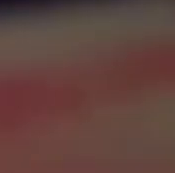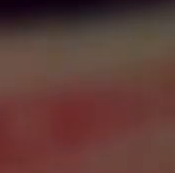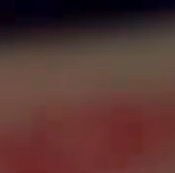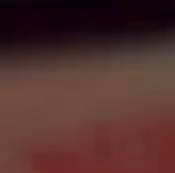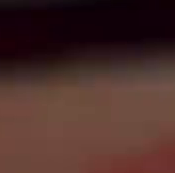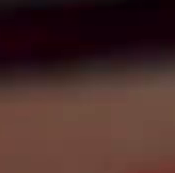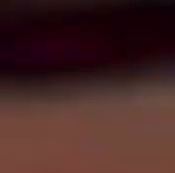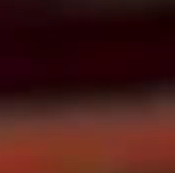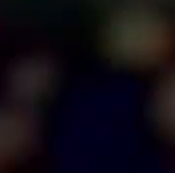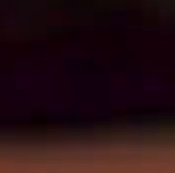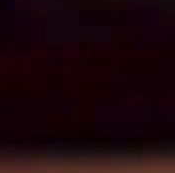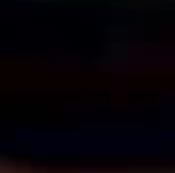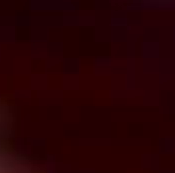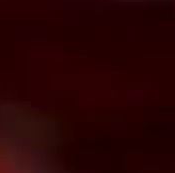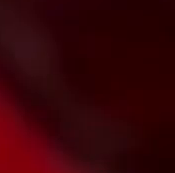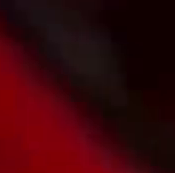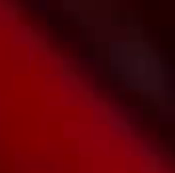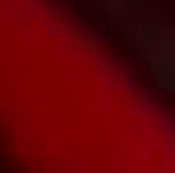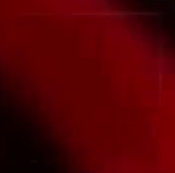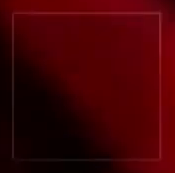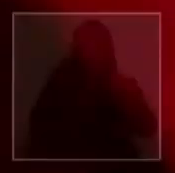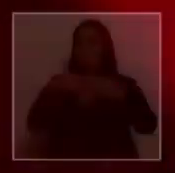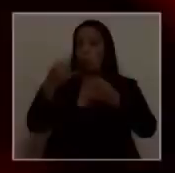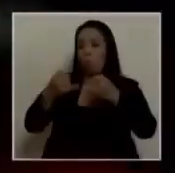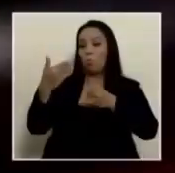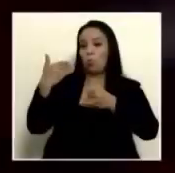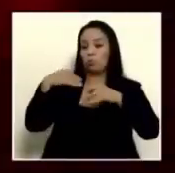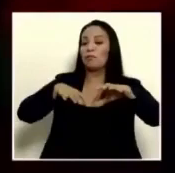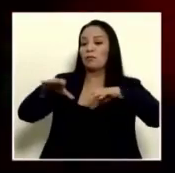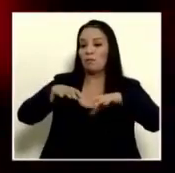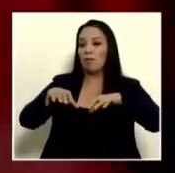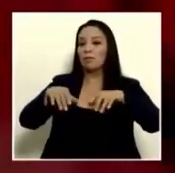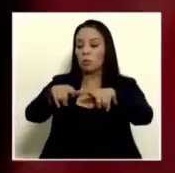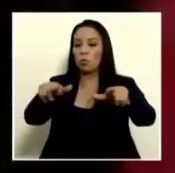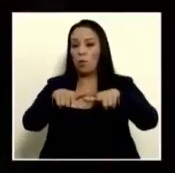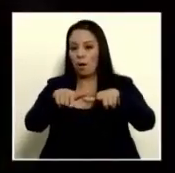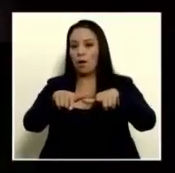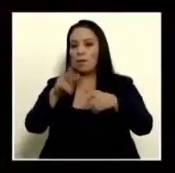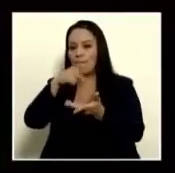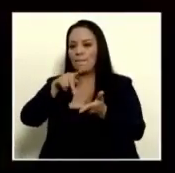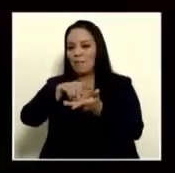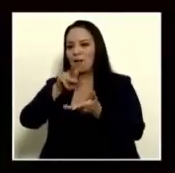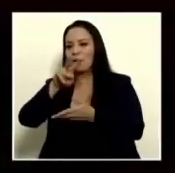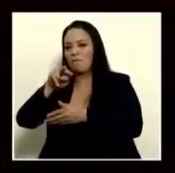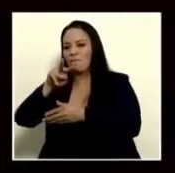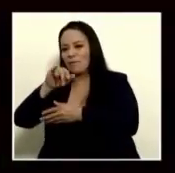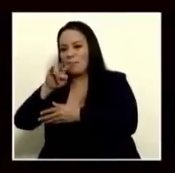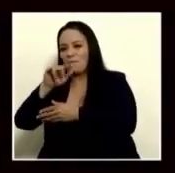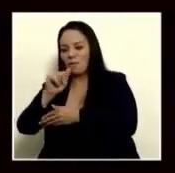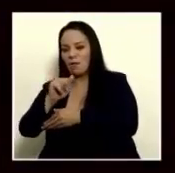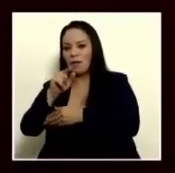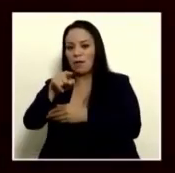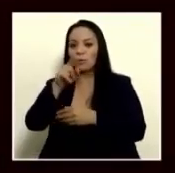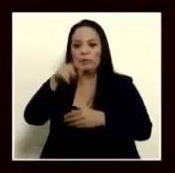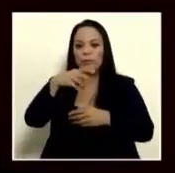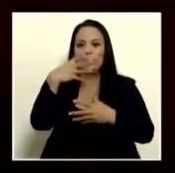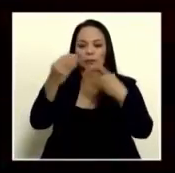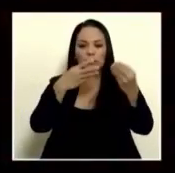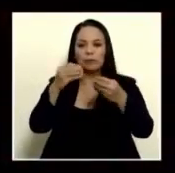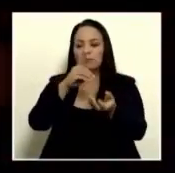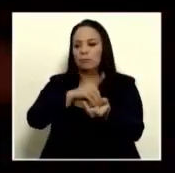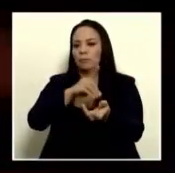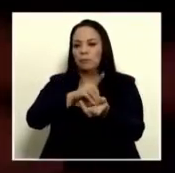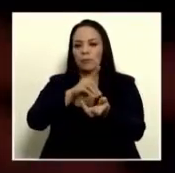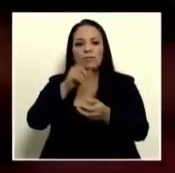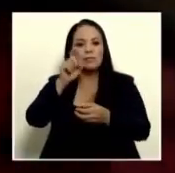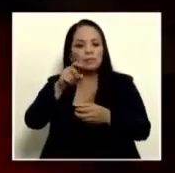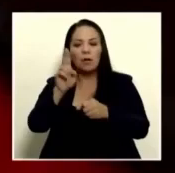Este fue un hecho concreto que se vio en uno de los últimos eventos que se desarrollaron en ese lugar. Se trata de una evacuación médica donde se